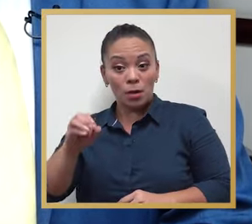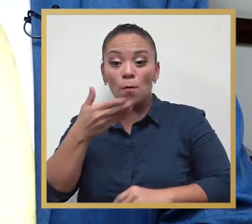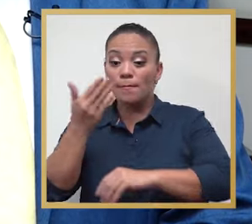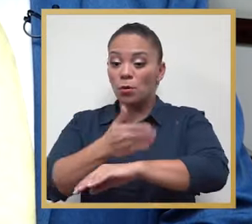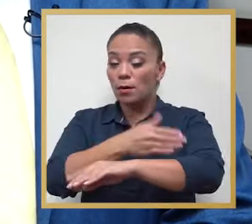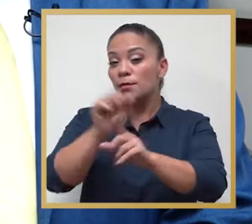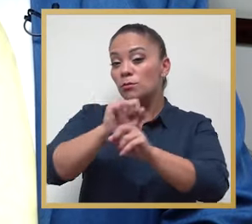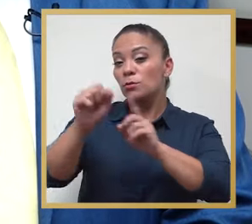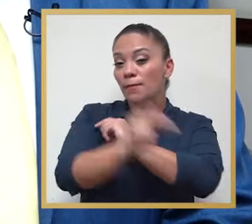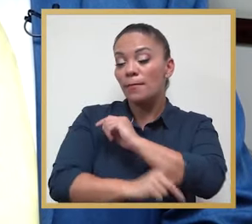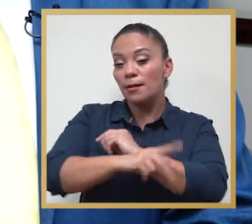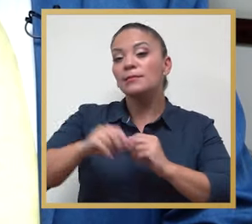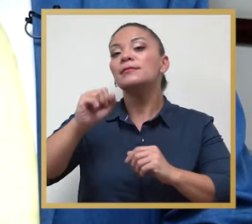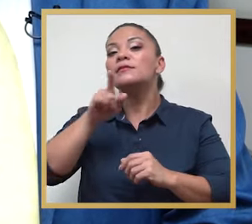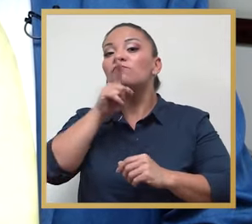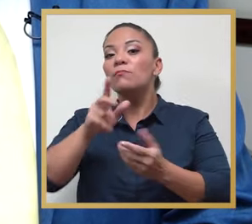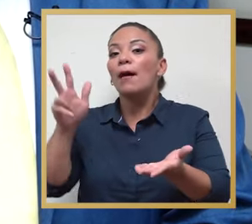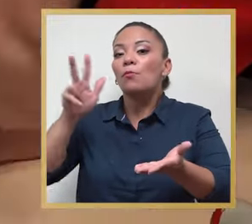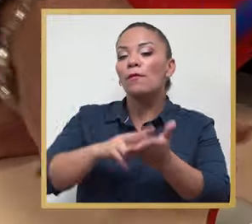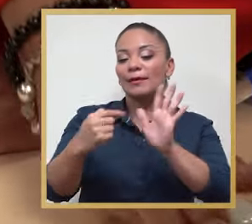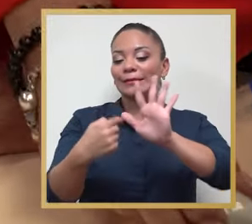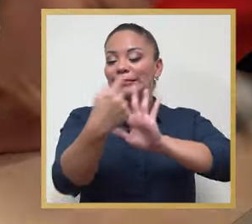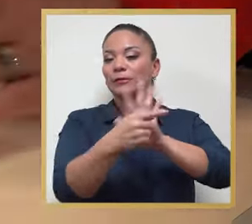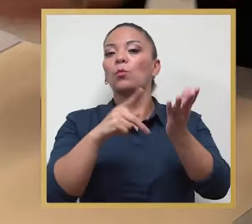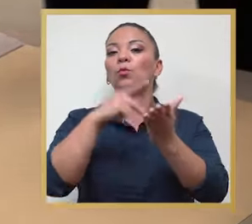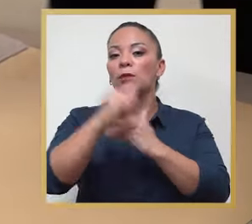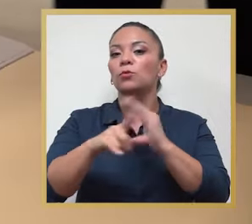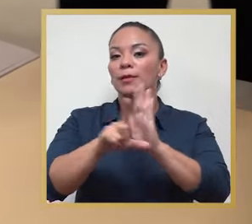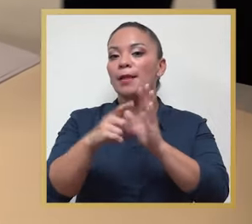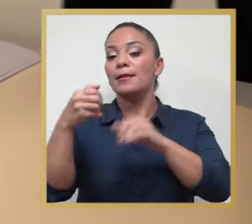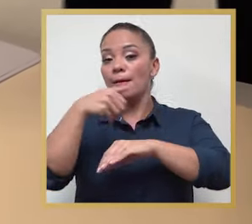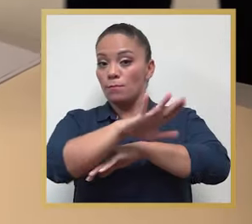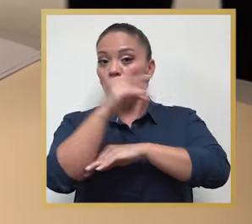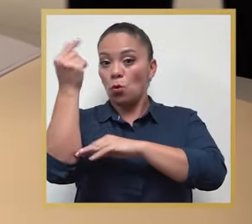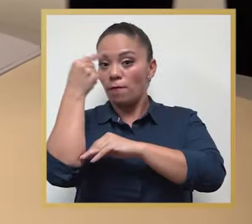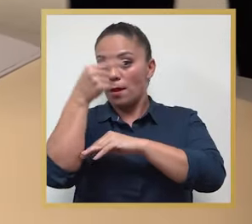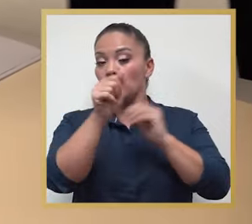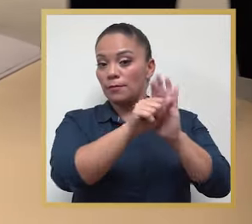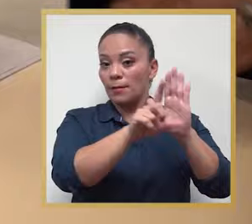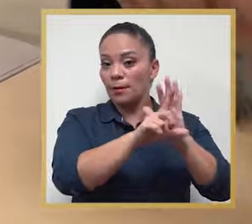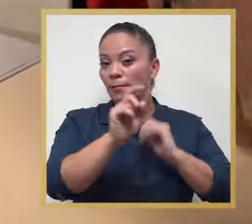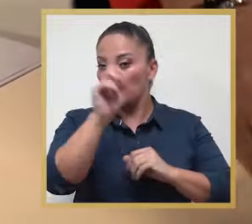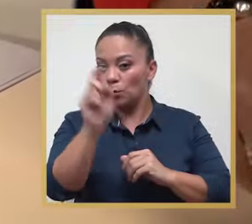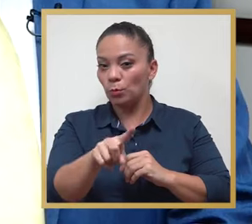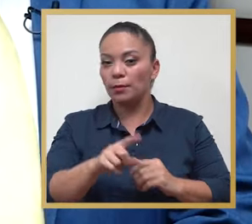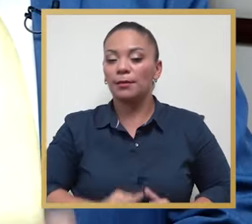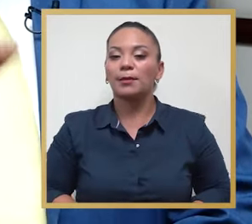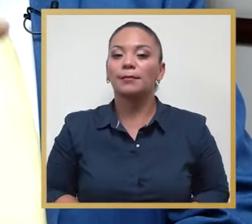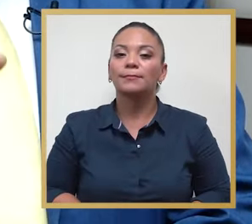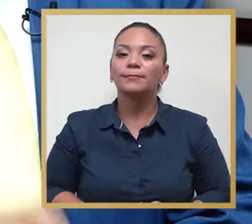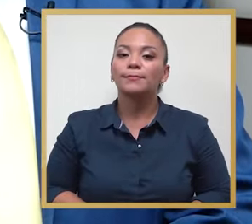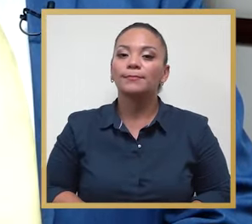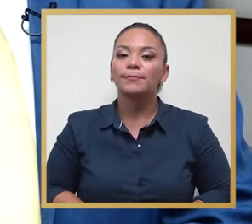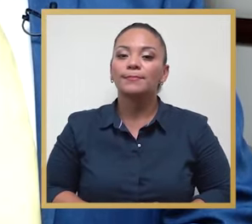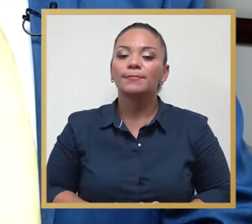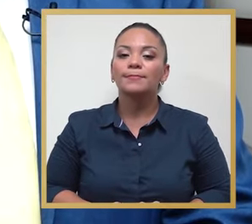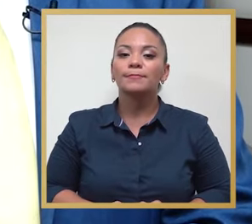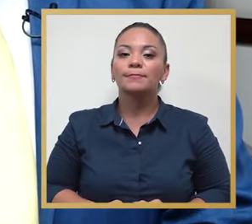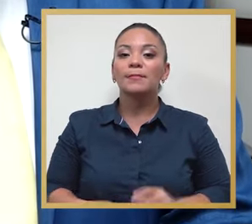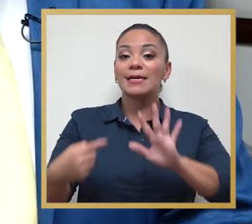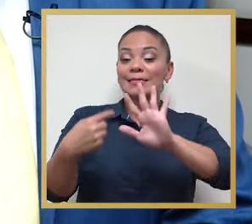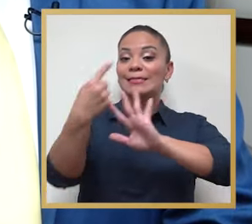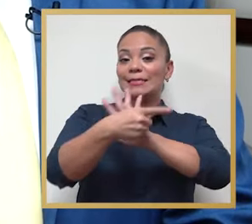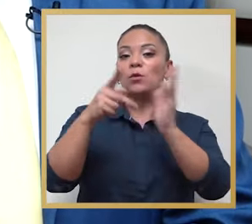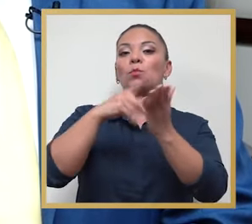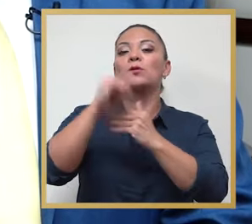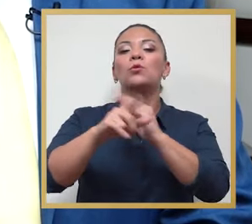de aprobarse los cinco proyectos de ley que envió el Poder Ejecutivo a la Asamblea Legislativa? Los cinco proyectos de ley